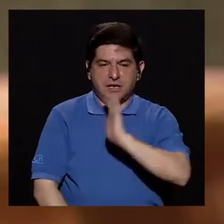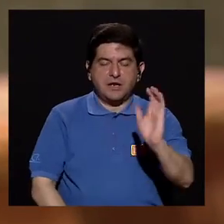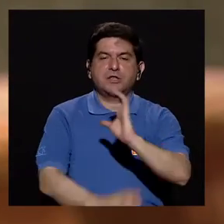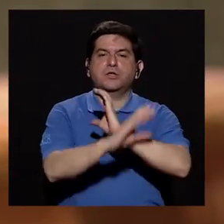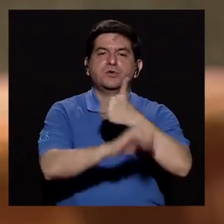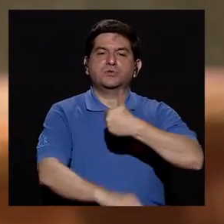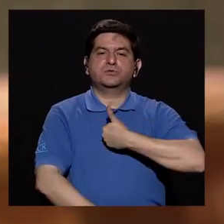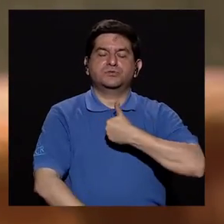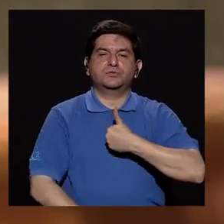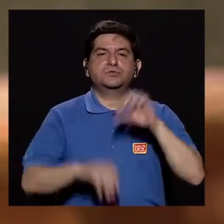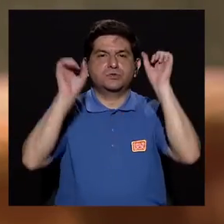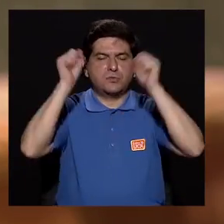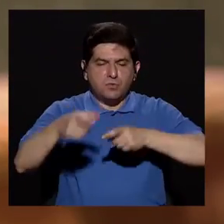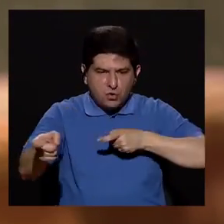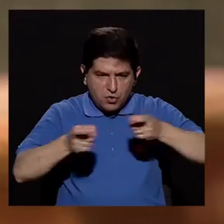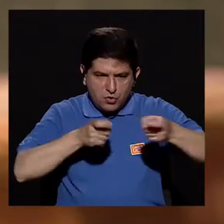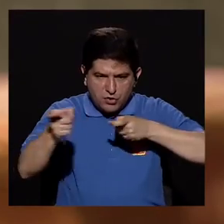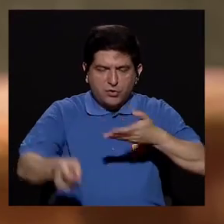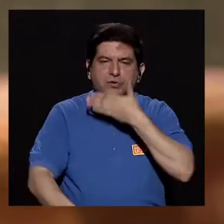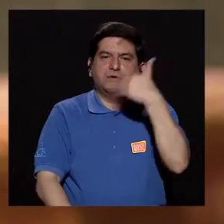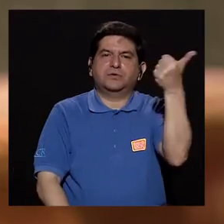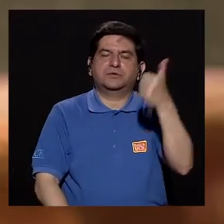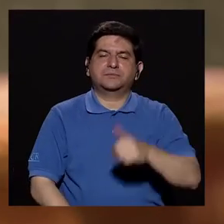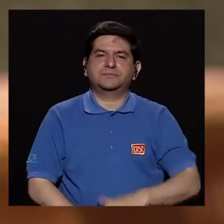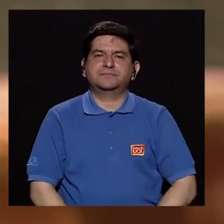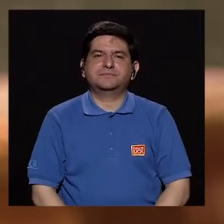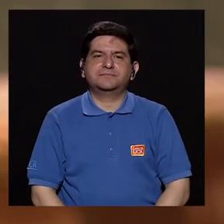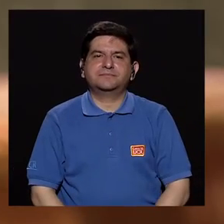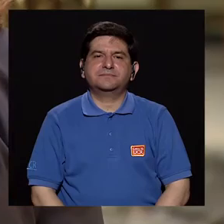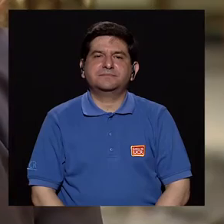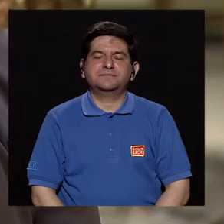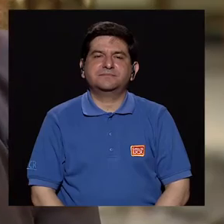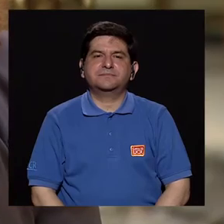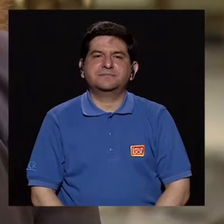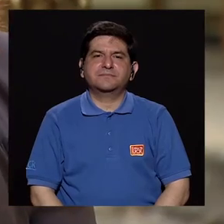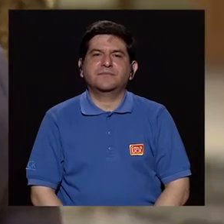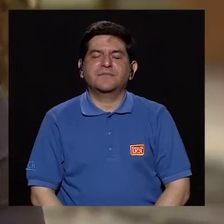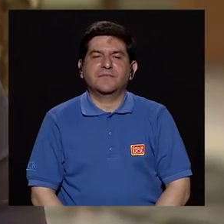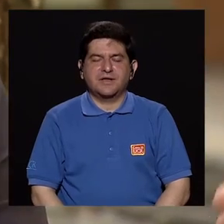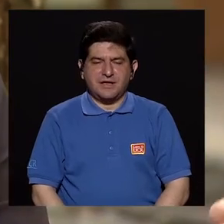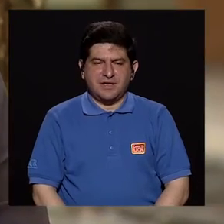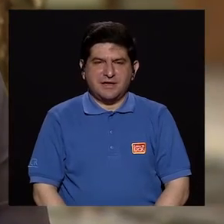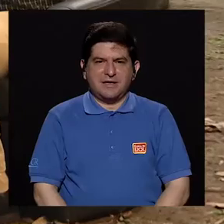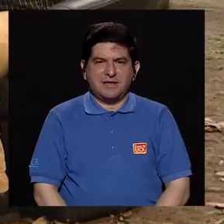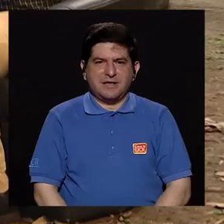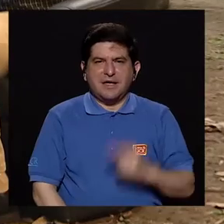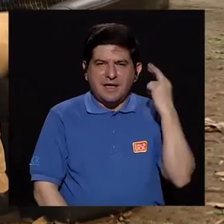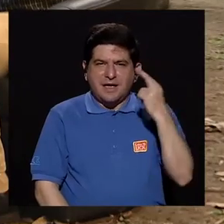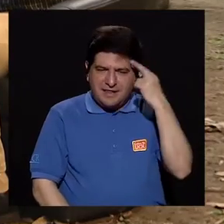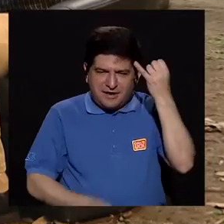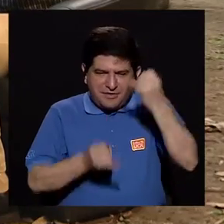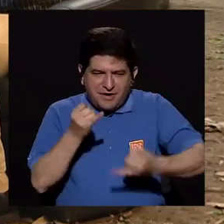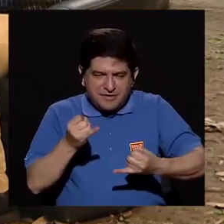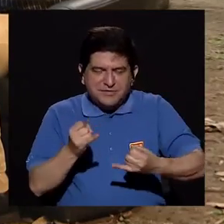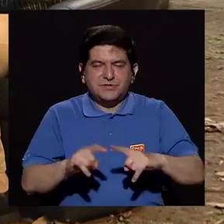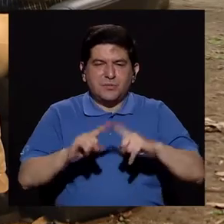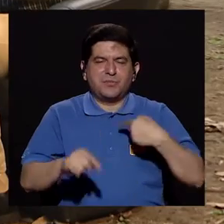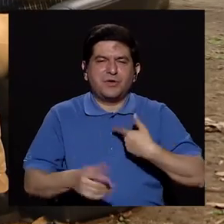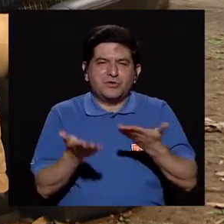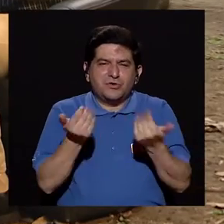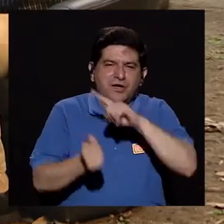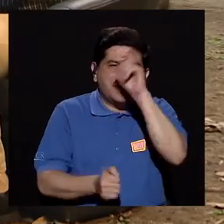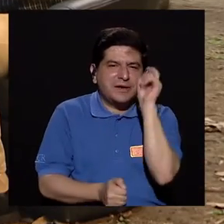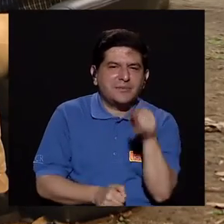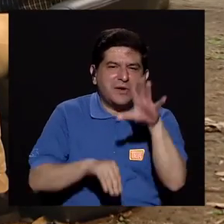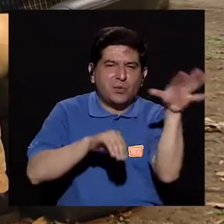los niños a cuidarse, vamos a poder controlar esto mucho mejor. Bíjara, yo sé que ya es su reflexión final, pero no me quiero ir sin una